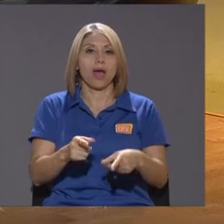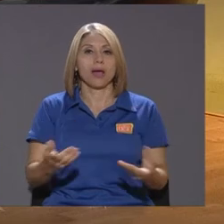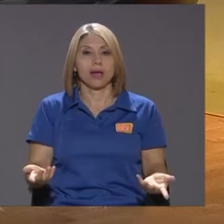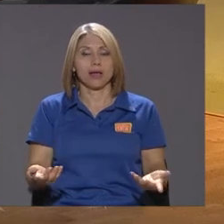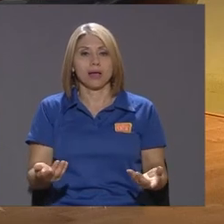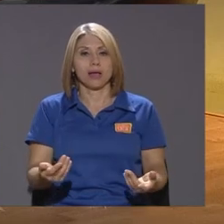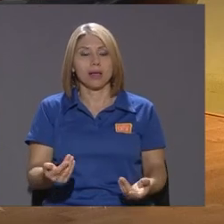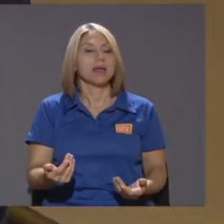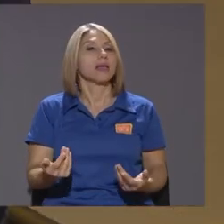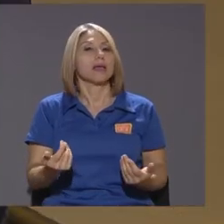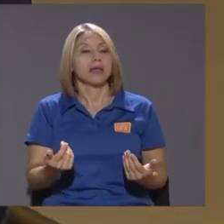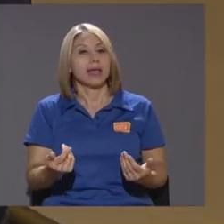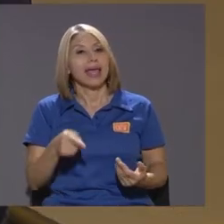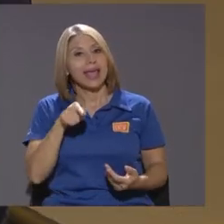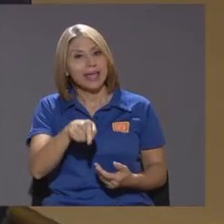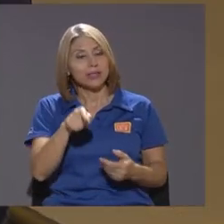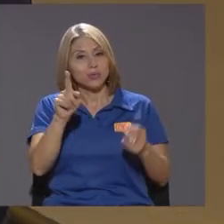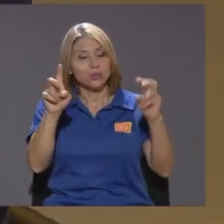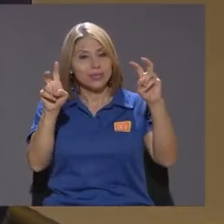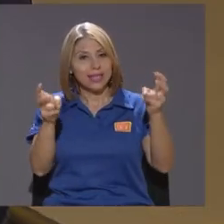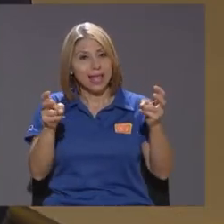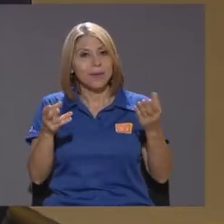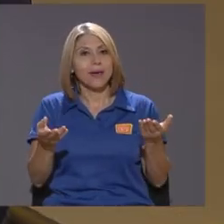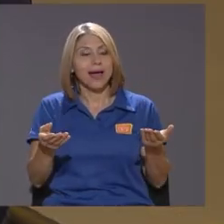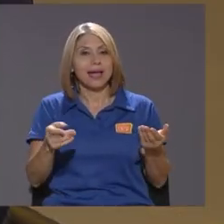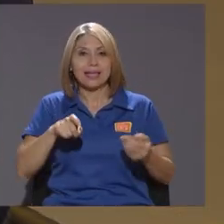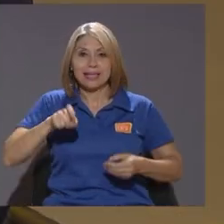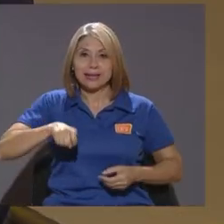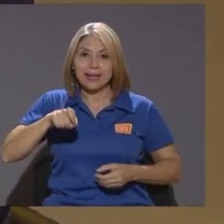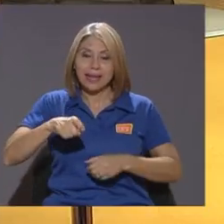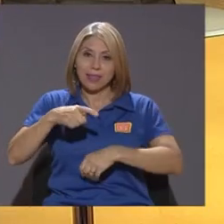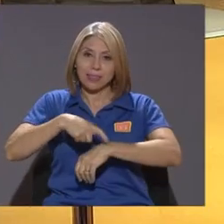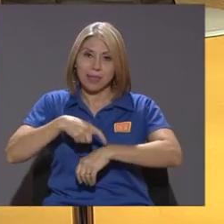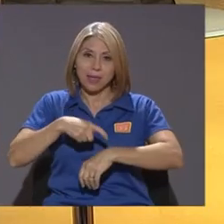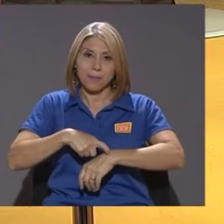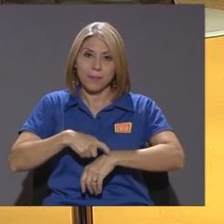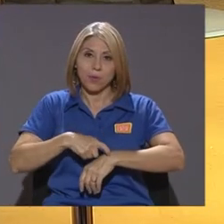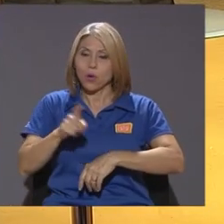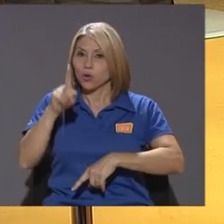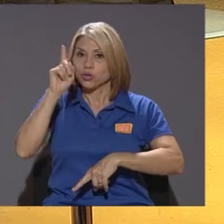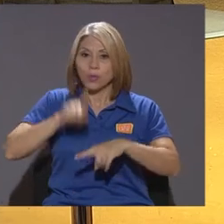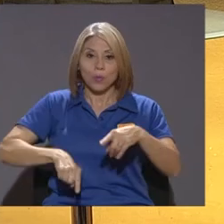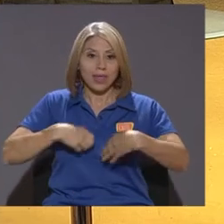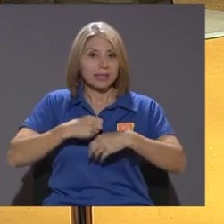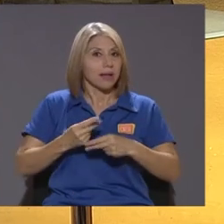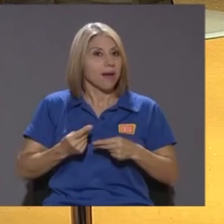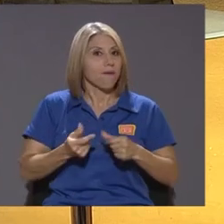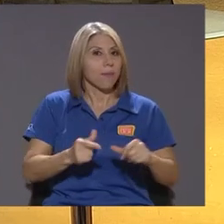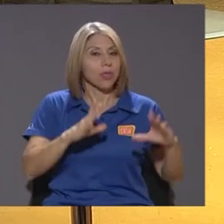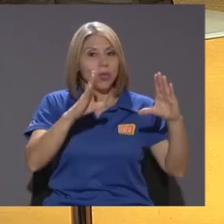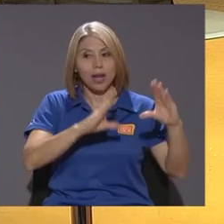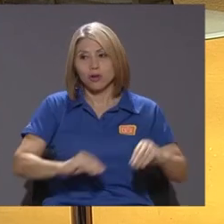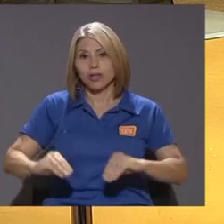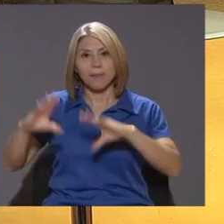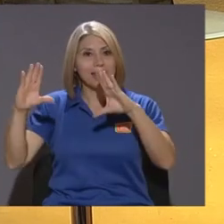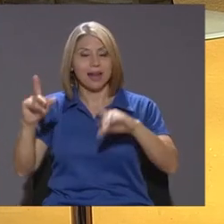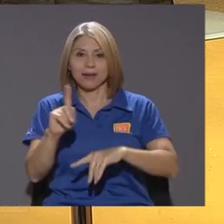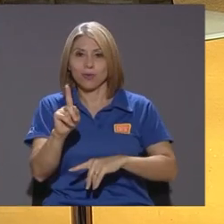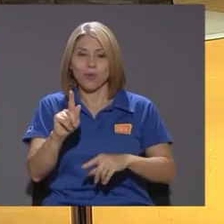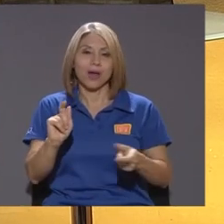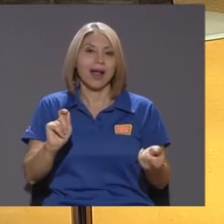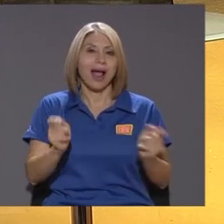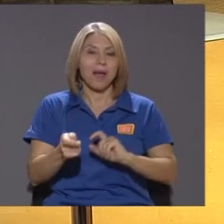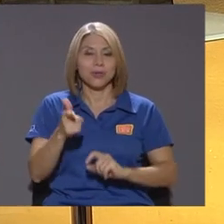yo coincido o sea es un tema que además se requiere tiempo no es algo que se puede hacer de la noche a la mañana los cambios en pensiones